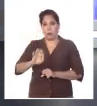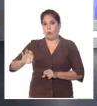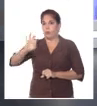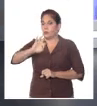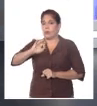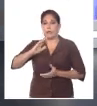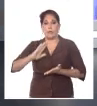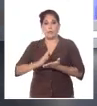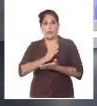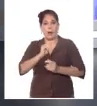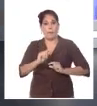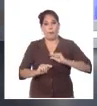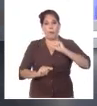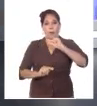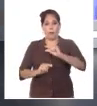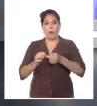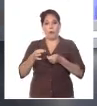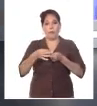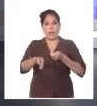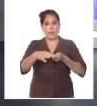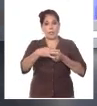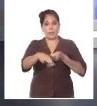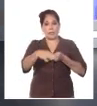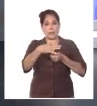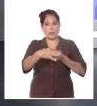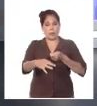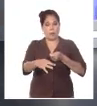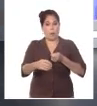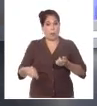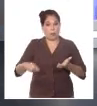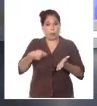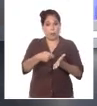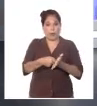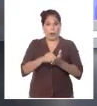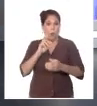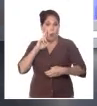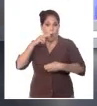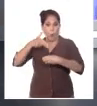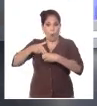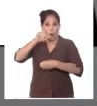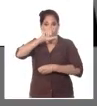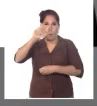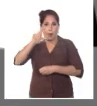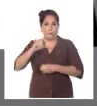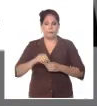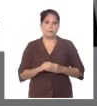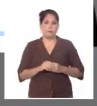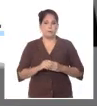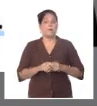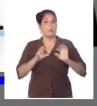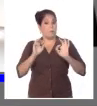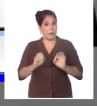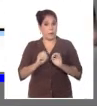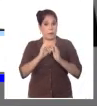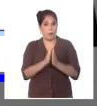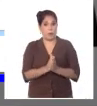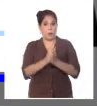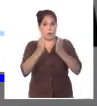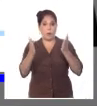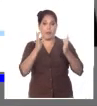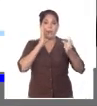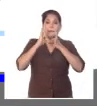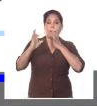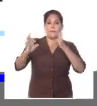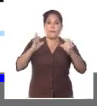paulatinamente el efectivo como medio de pago en todos los servicentros del país. Conforme a lo publicado en Facebook, entre